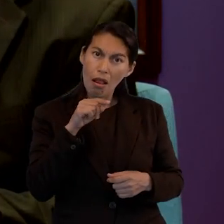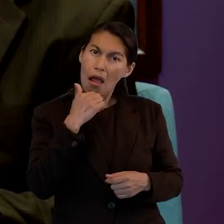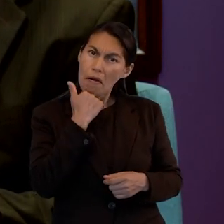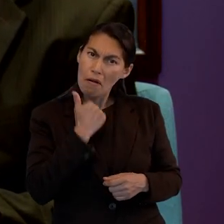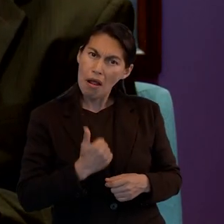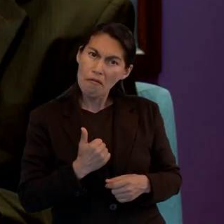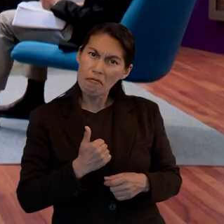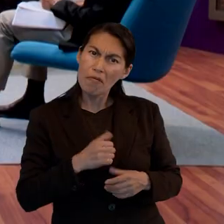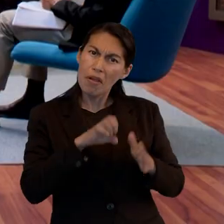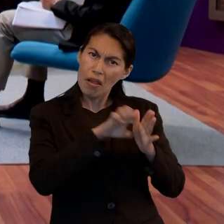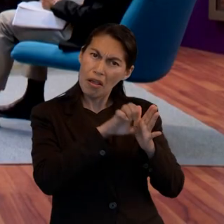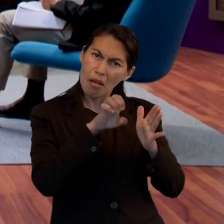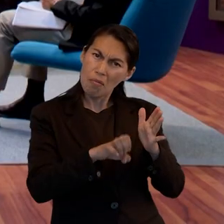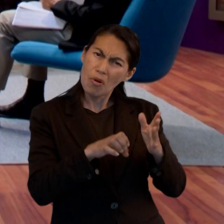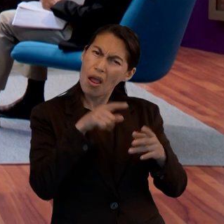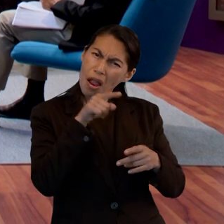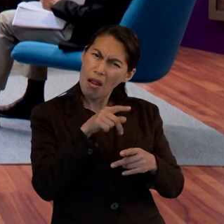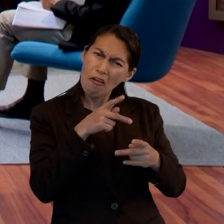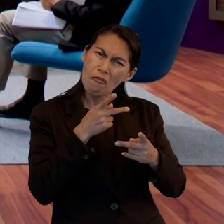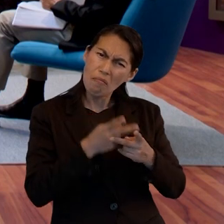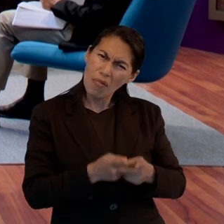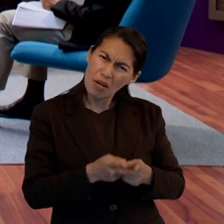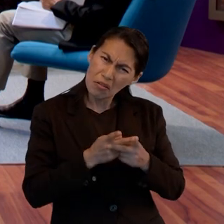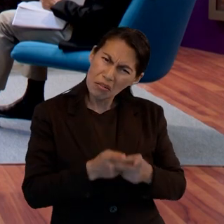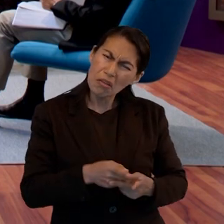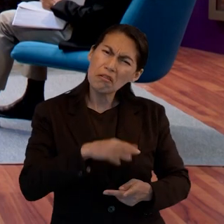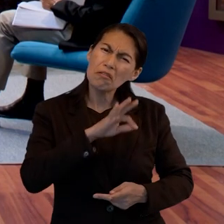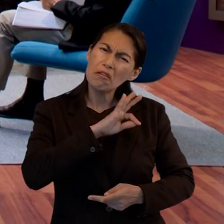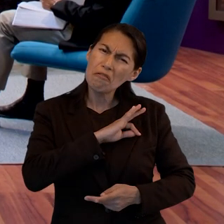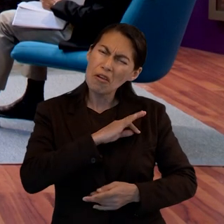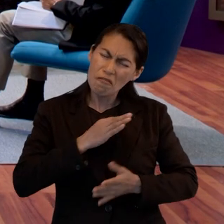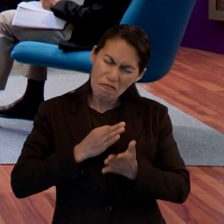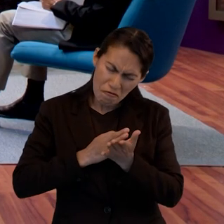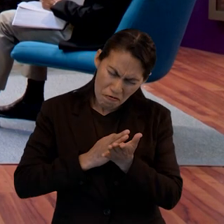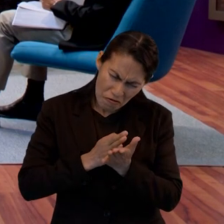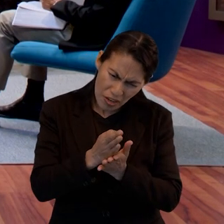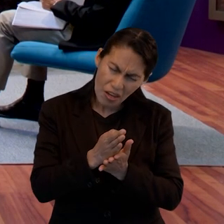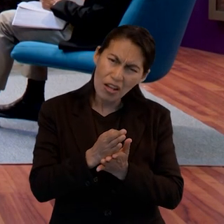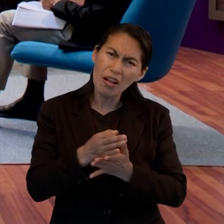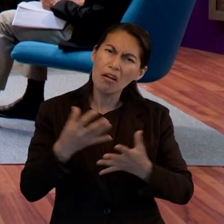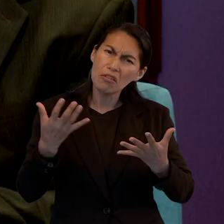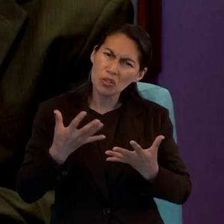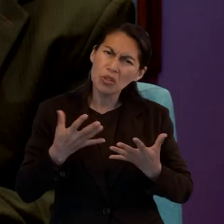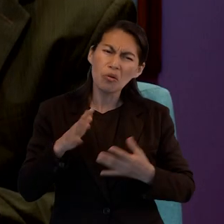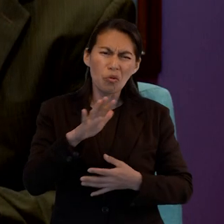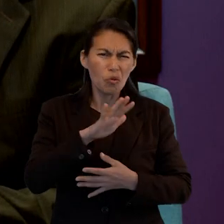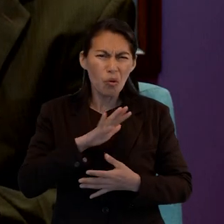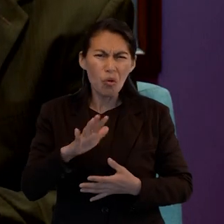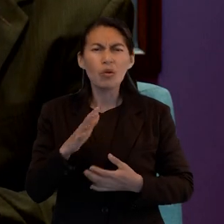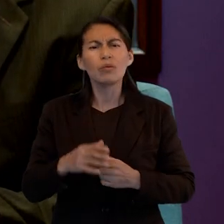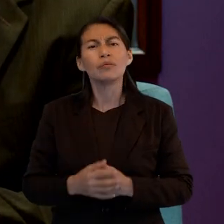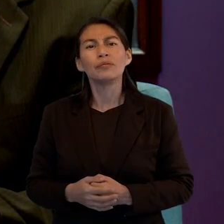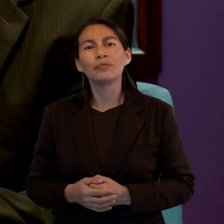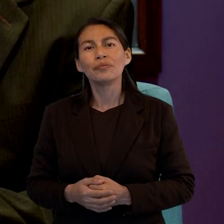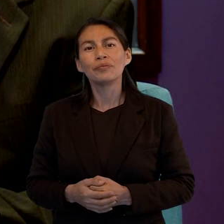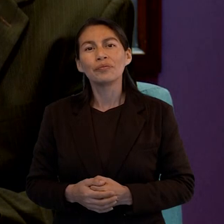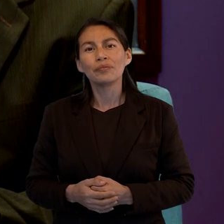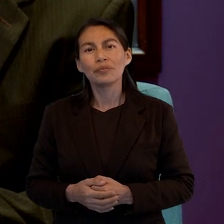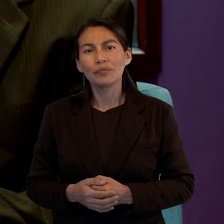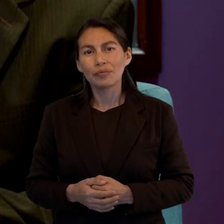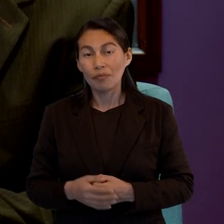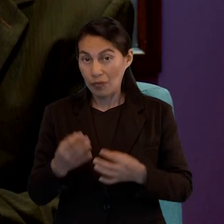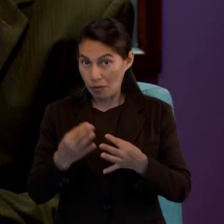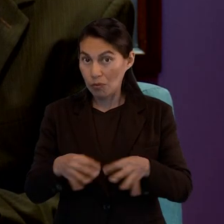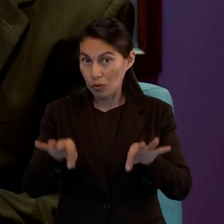paciencia. En su experiencia, en su caminar, en su salir, todo eso fue muy